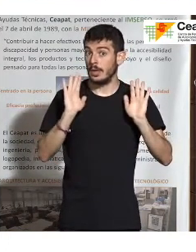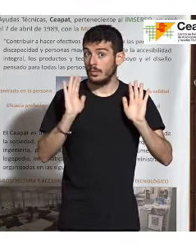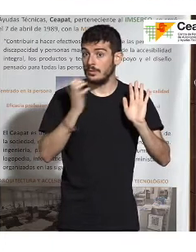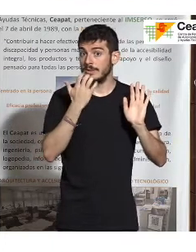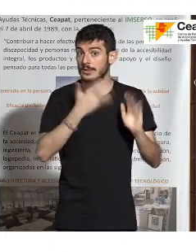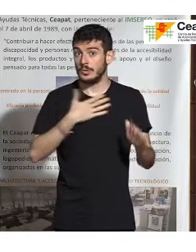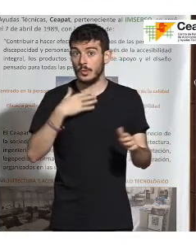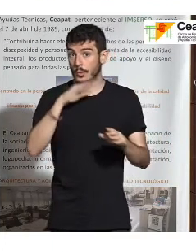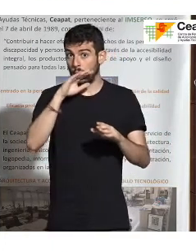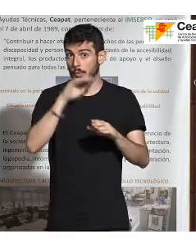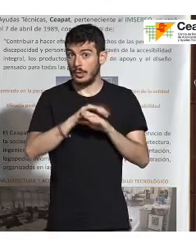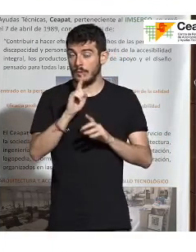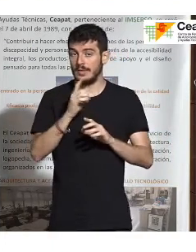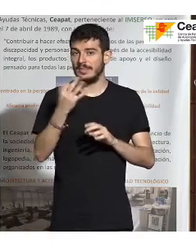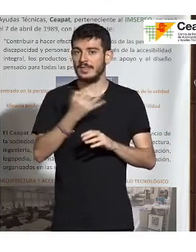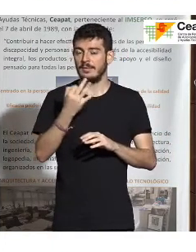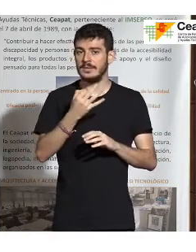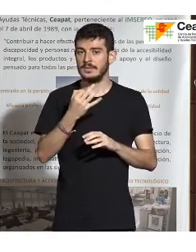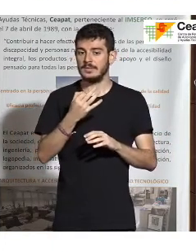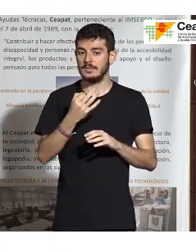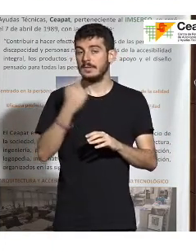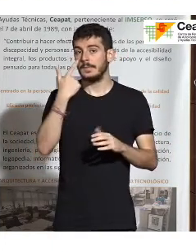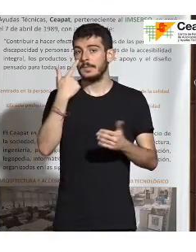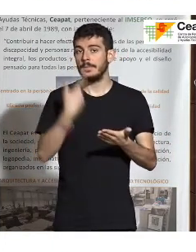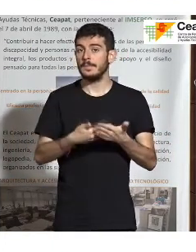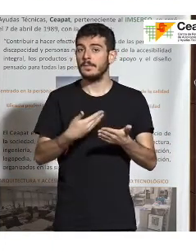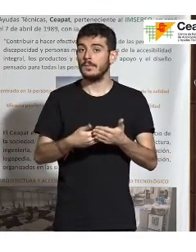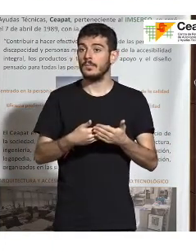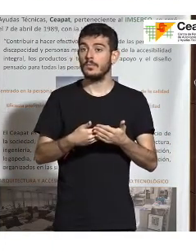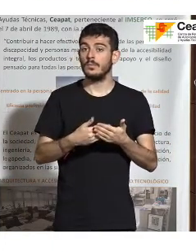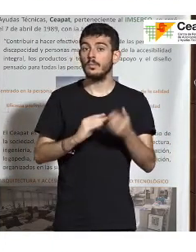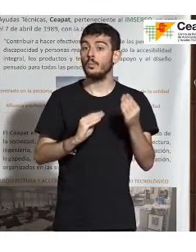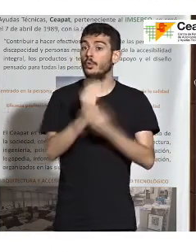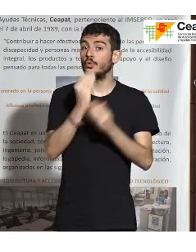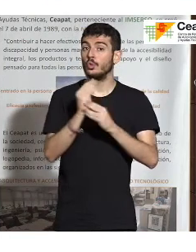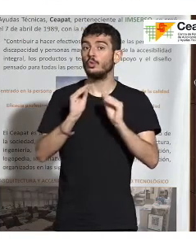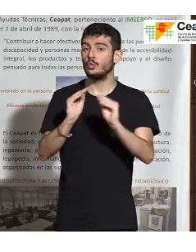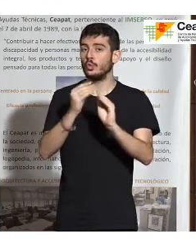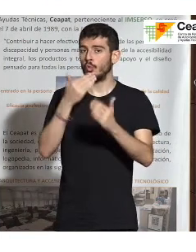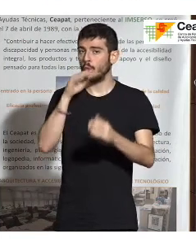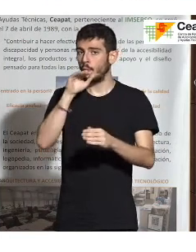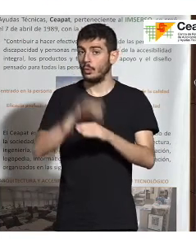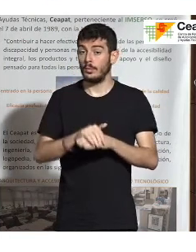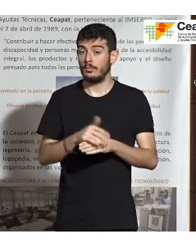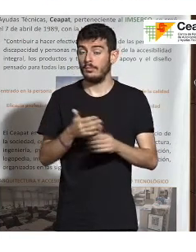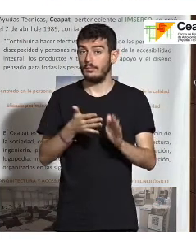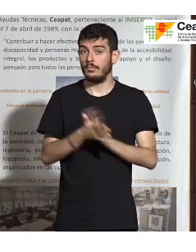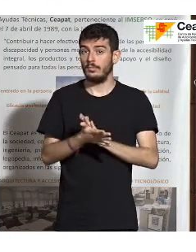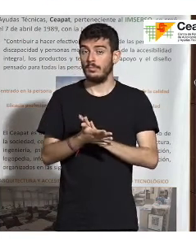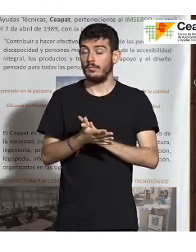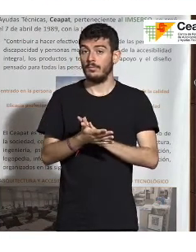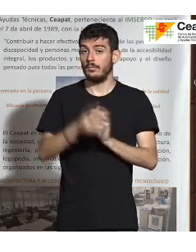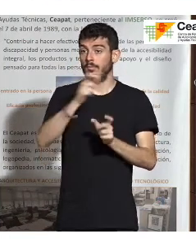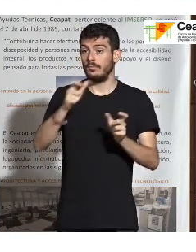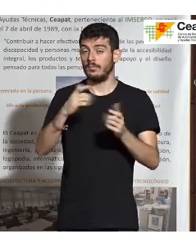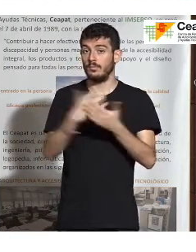tú tienes que comprobar, tienes que demostrar que tu producto la cumple. Bueno, pues, todo el mundo se da cuenta de que la mejor forma,